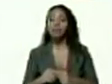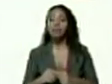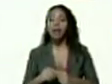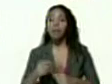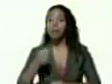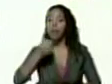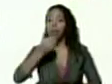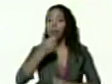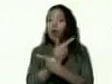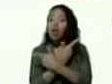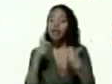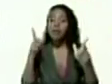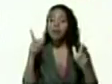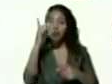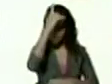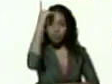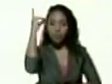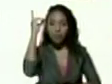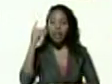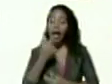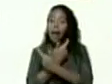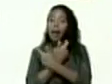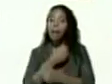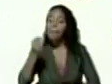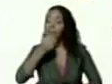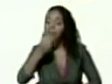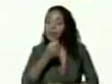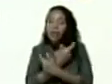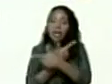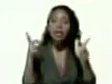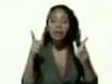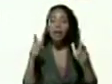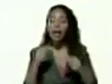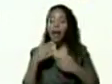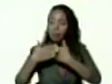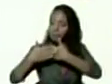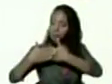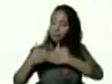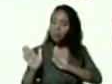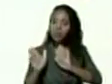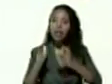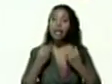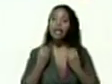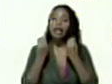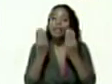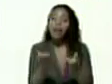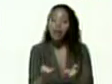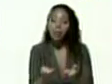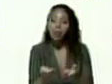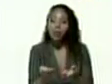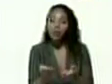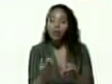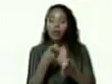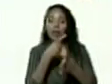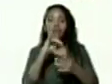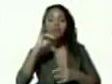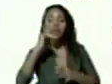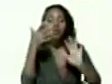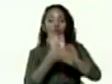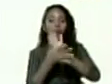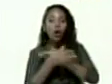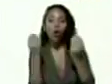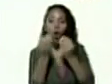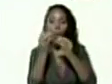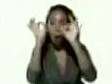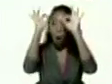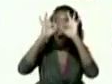Dios dado a la prensa libre que financia elio abran le damos los siguientes datos para ver cómo le queda